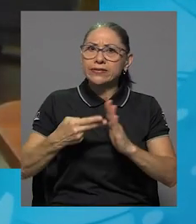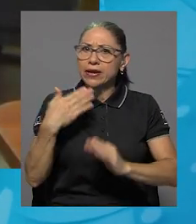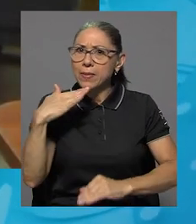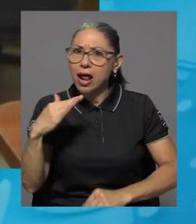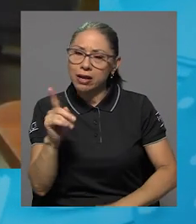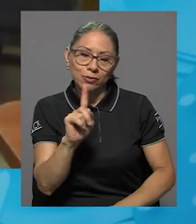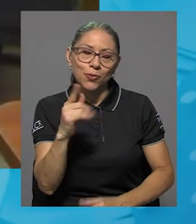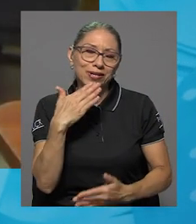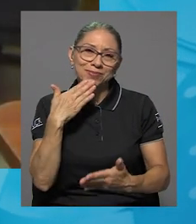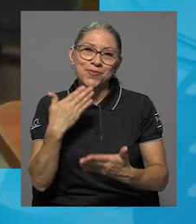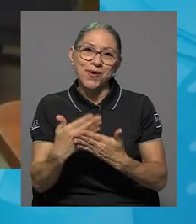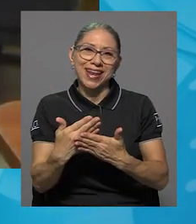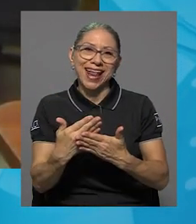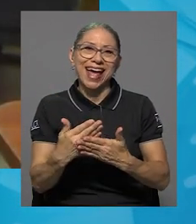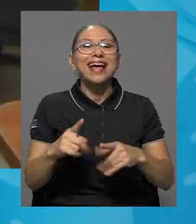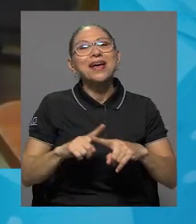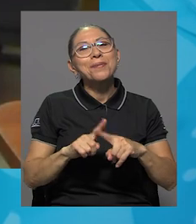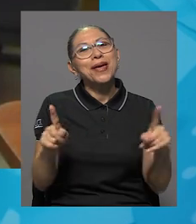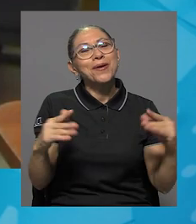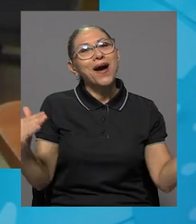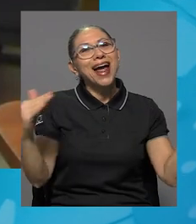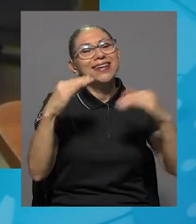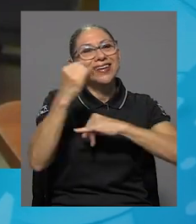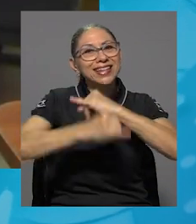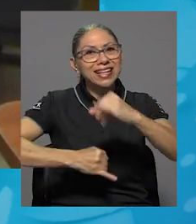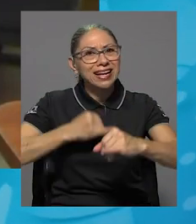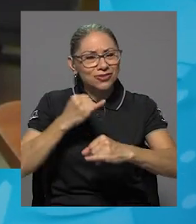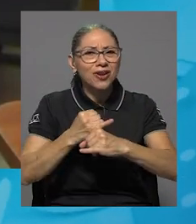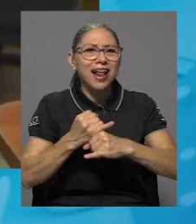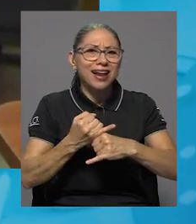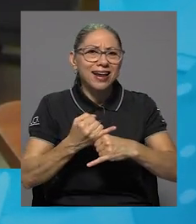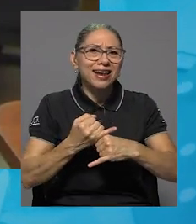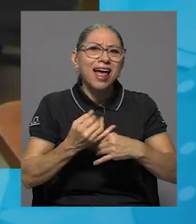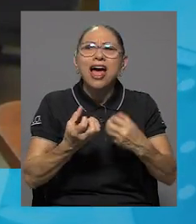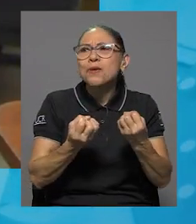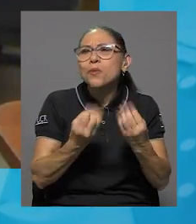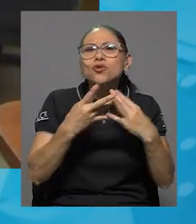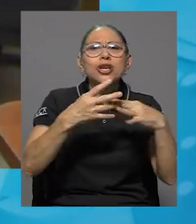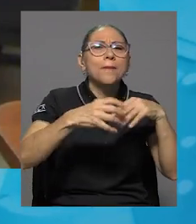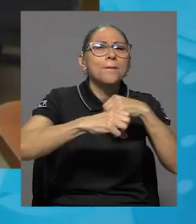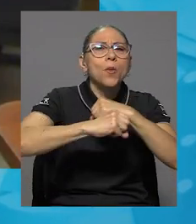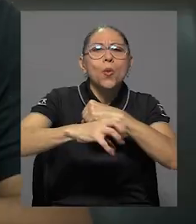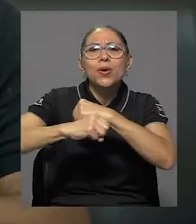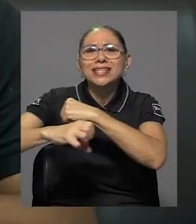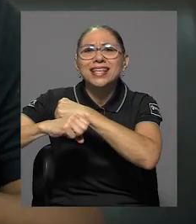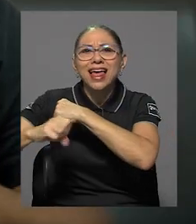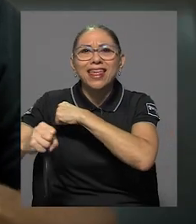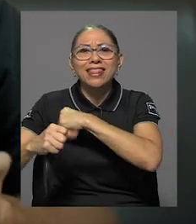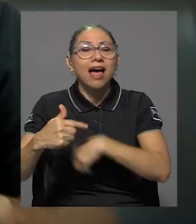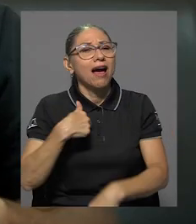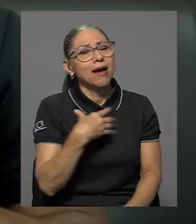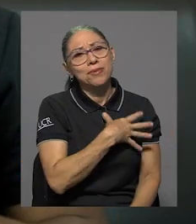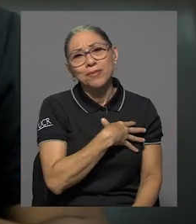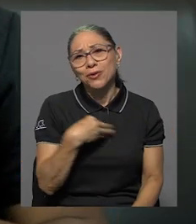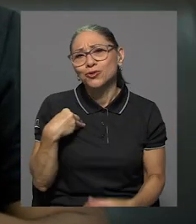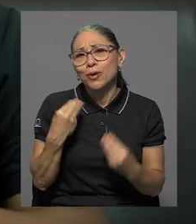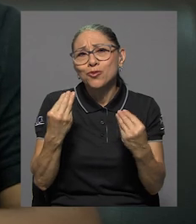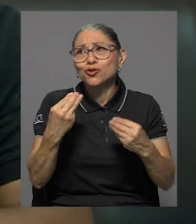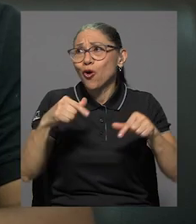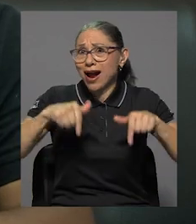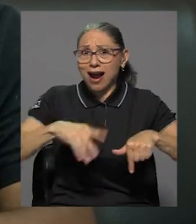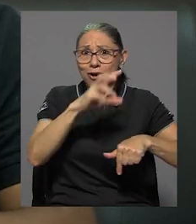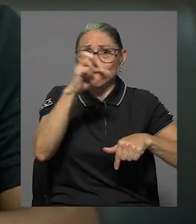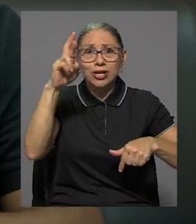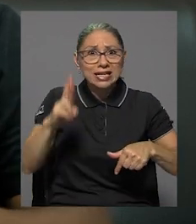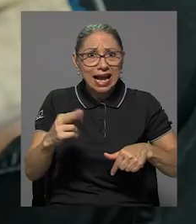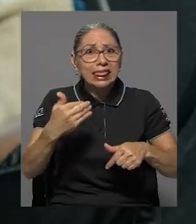o buena, pero sobre todo internacionalmente reciben mucha publicidad y a mí me gusta mucho, tenemos autores